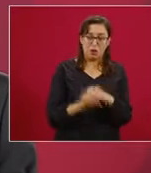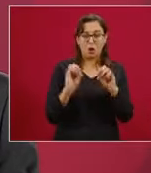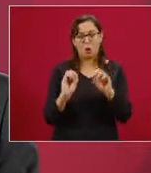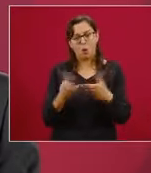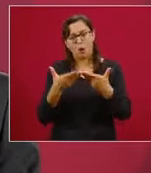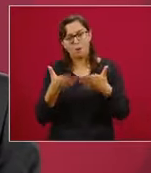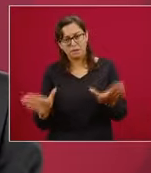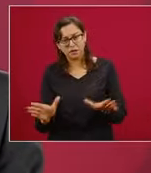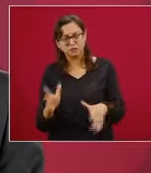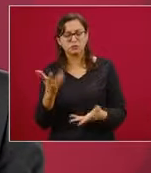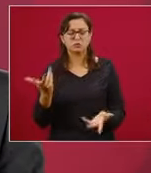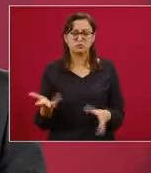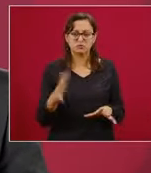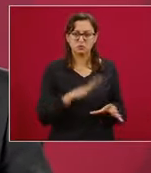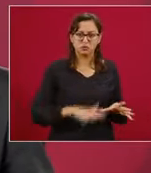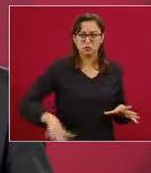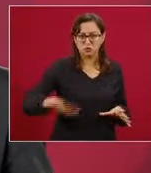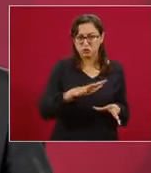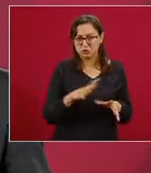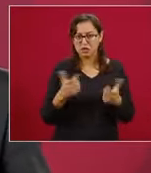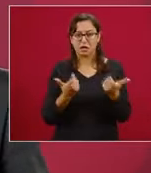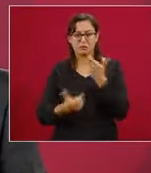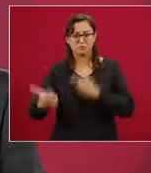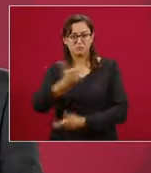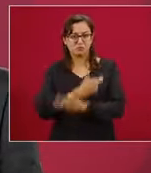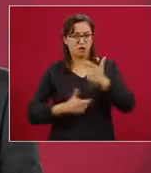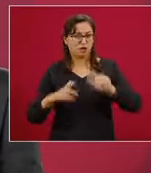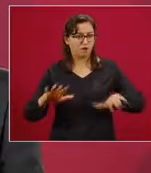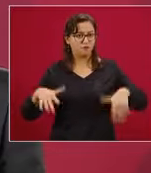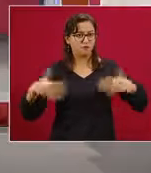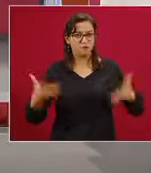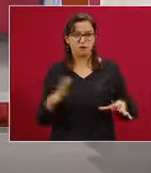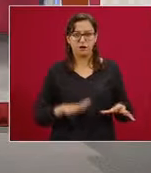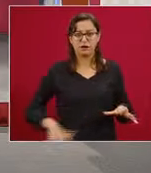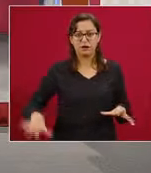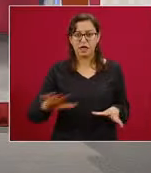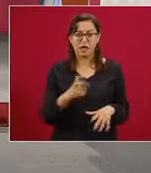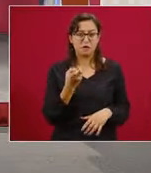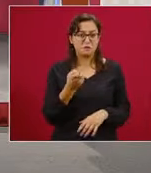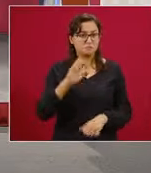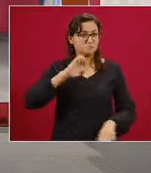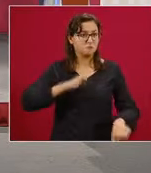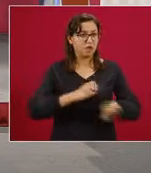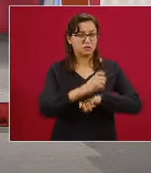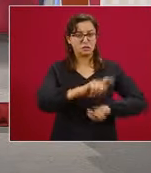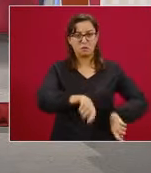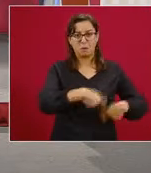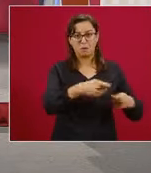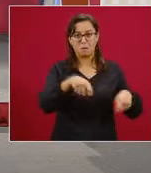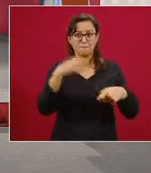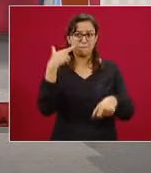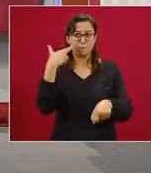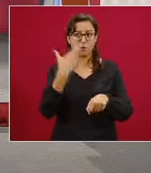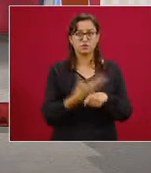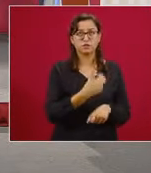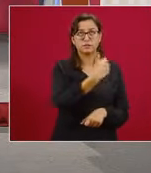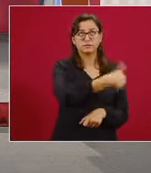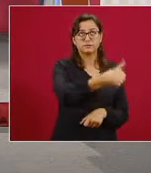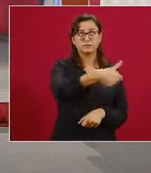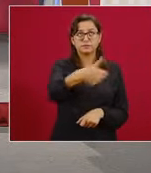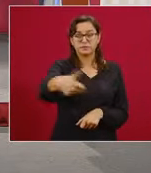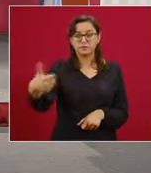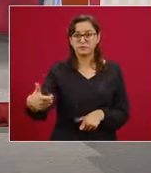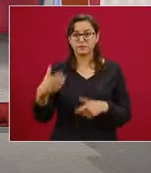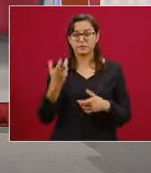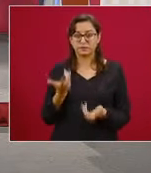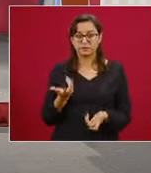económicas en el espacio público. Estas están a cargo de las entidades federativas de manera directa y desde el primero